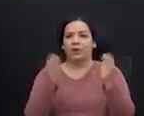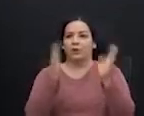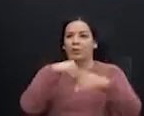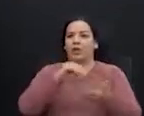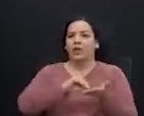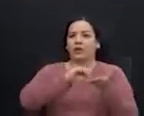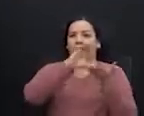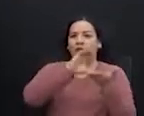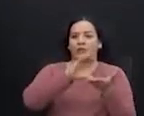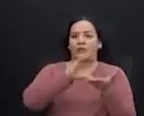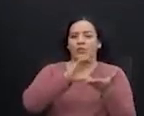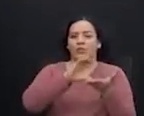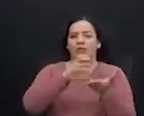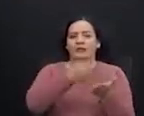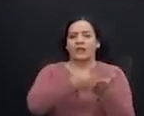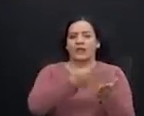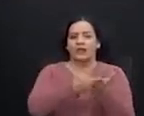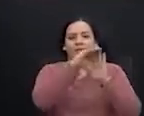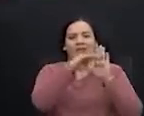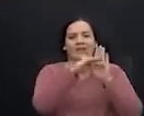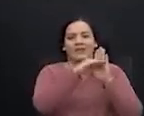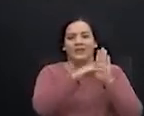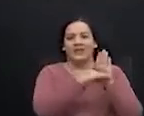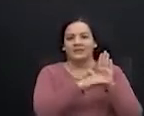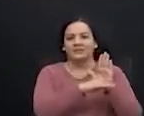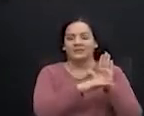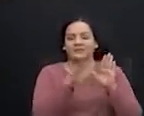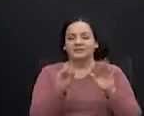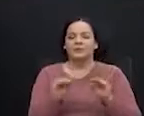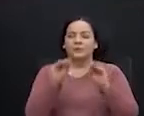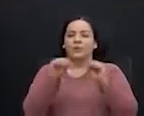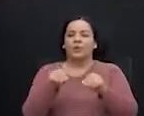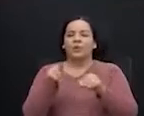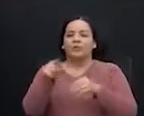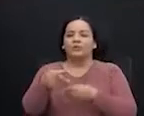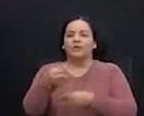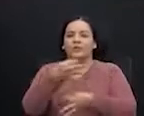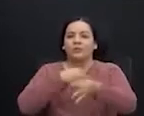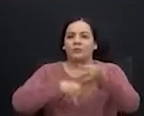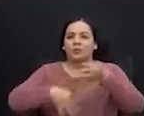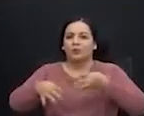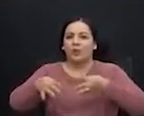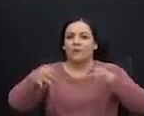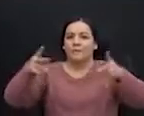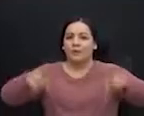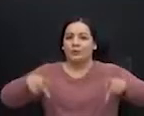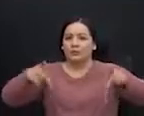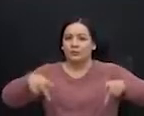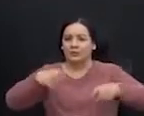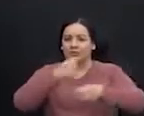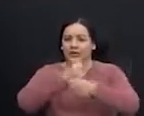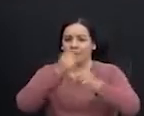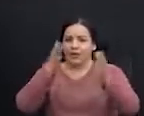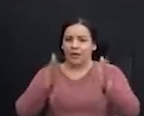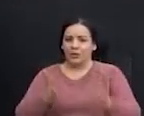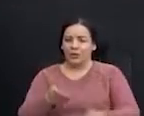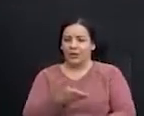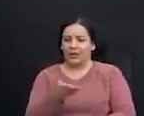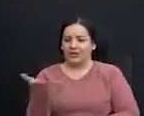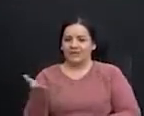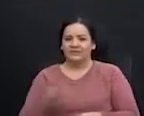para los diputados en los próximos dos años. Pónganse en el lugar de las personas trabajadoras